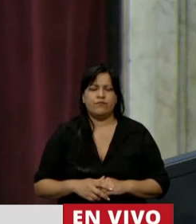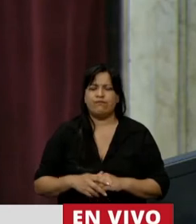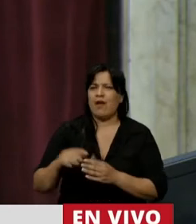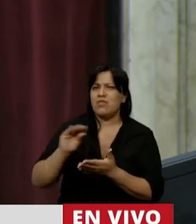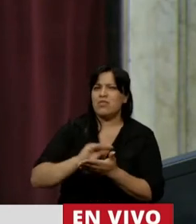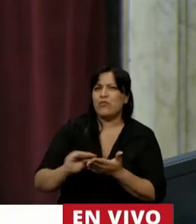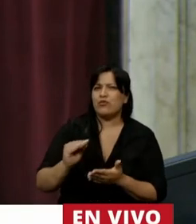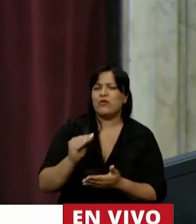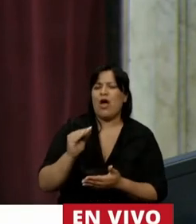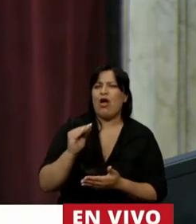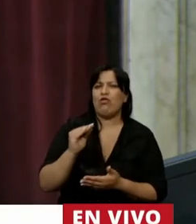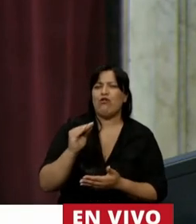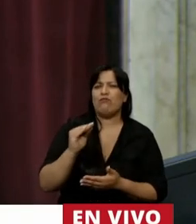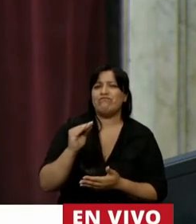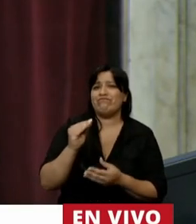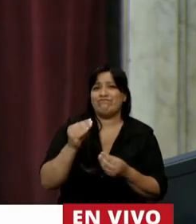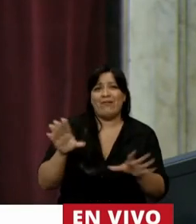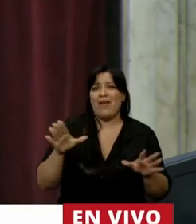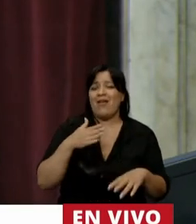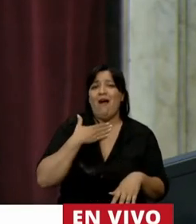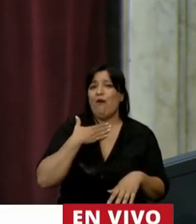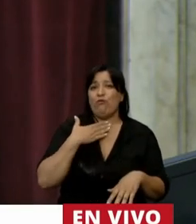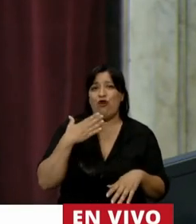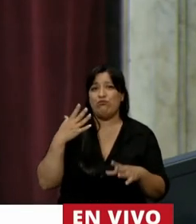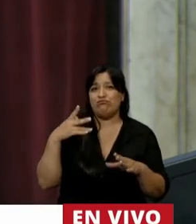Diputado Danielos Flores, le perdimos el audio.